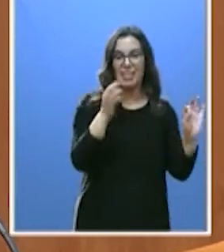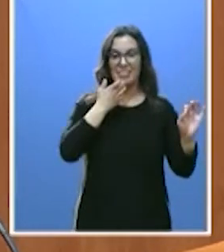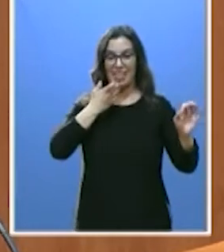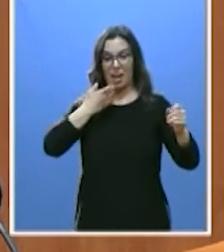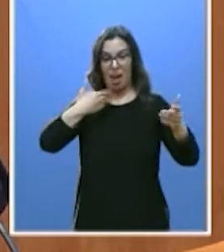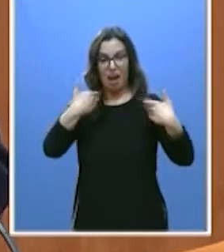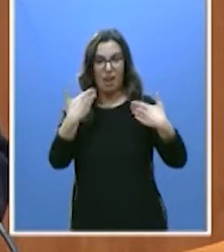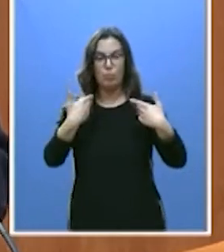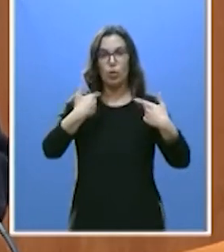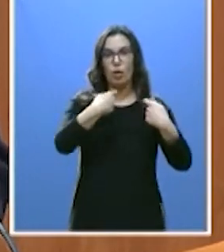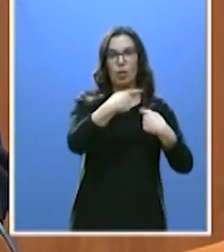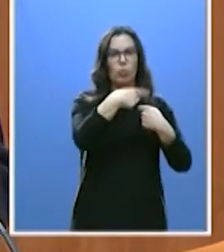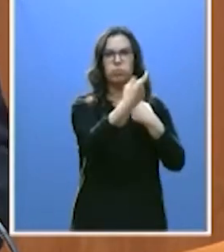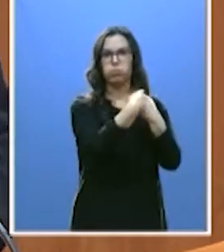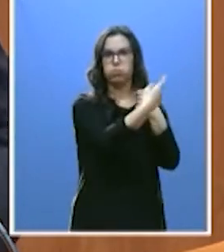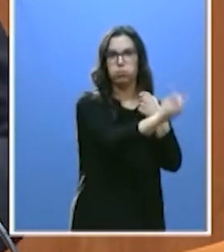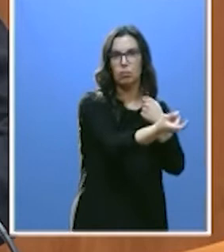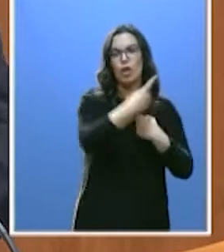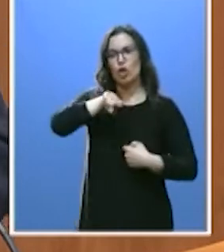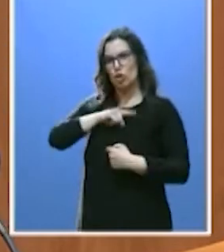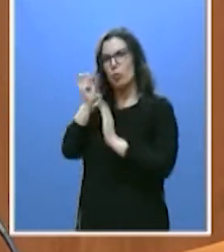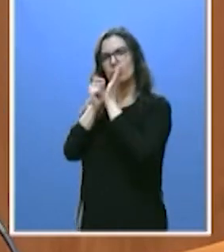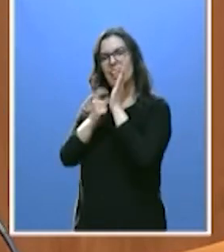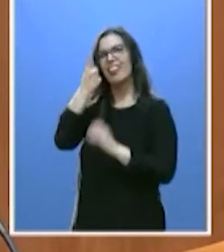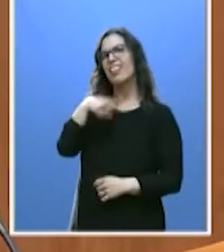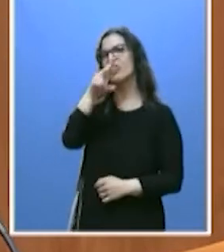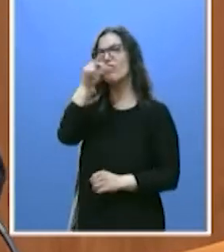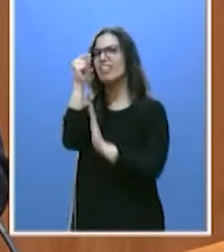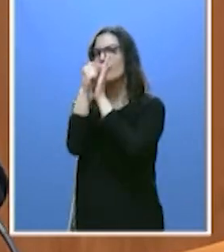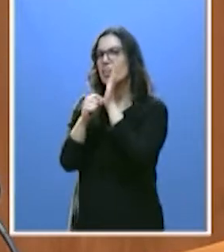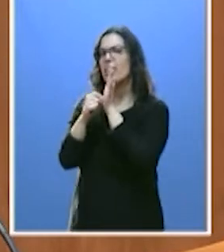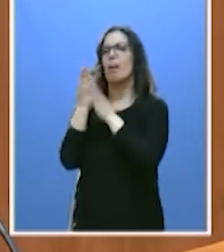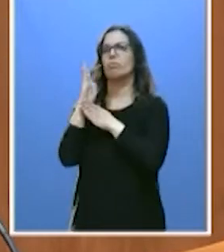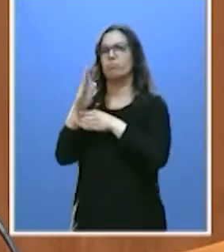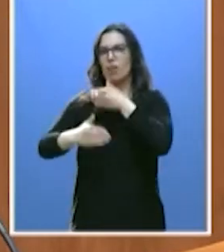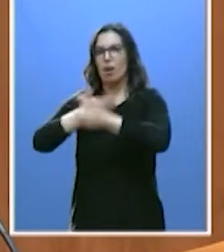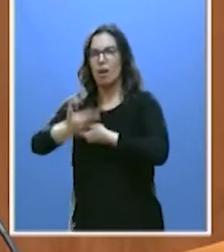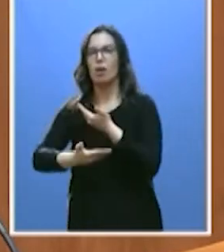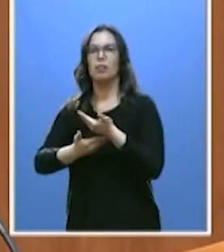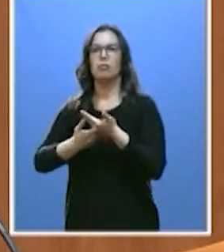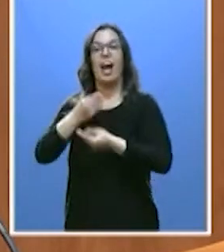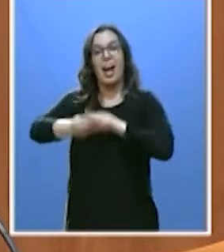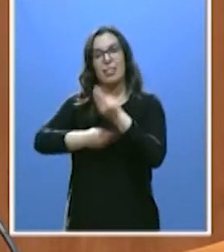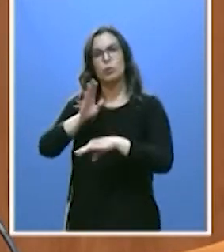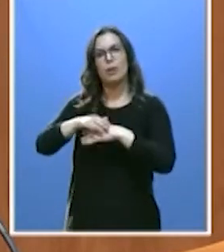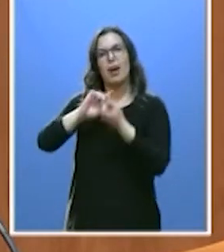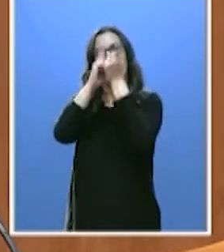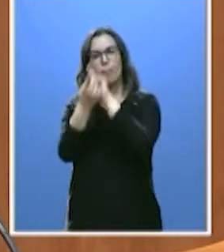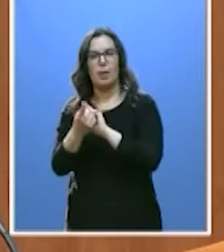nosotros sacamos adelante 120 medidas que van a cambiar nuestra atención primaria.